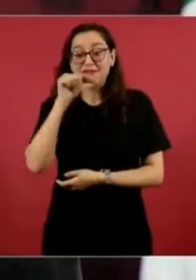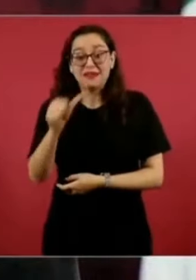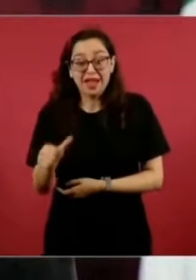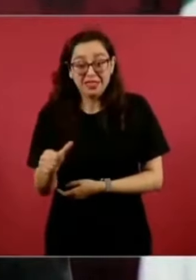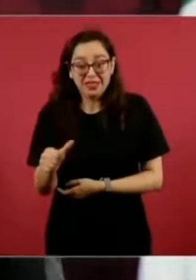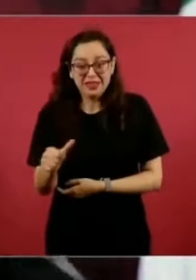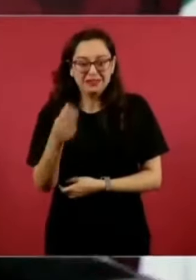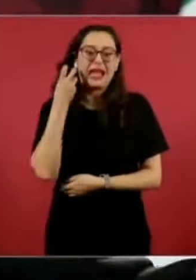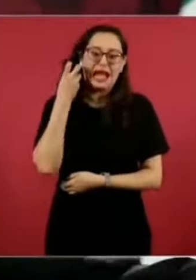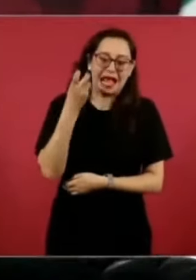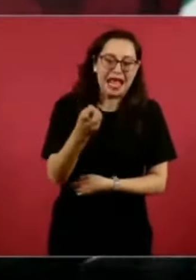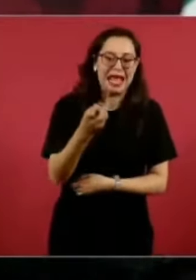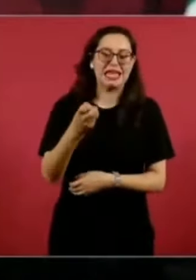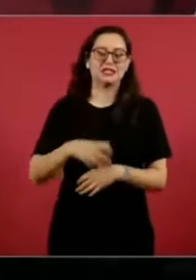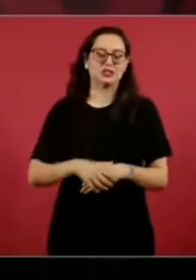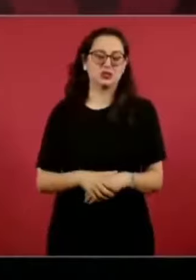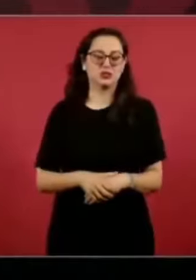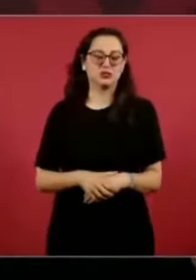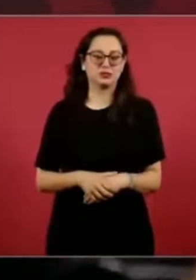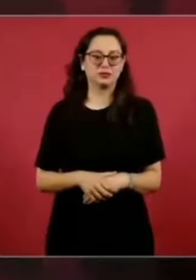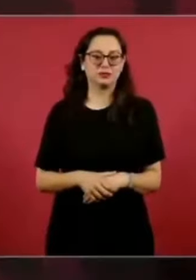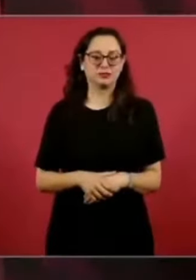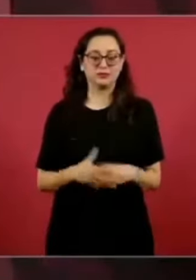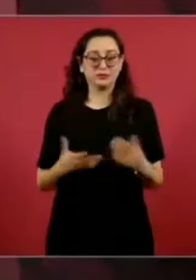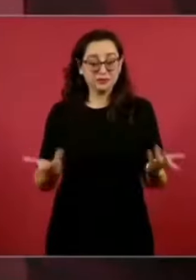que se rescate el campo,